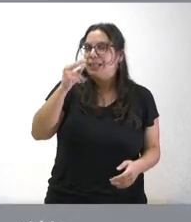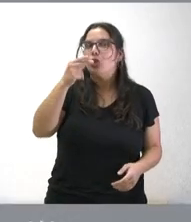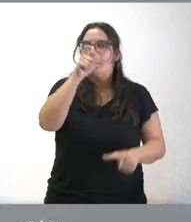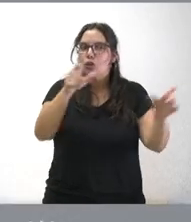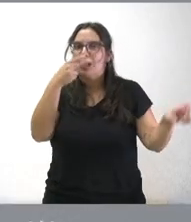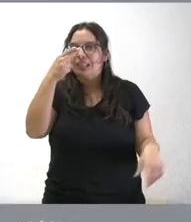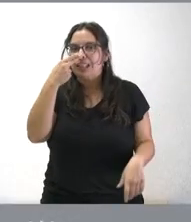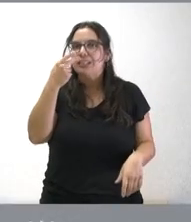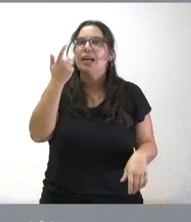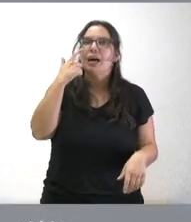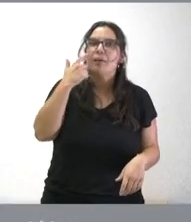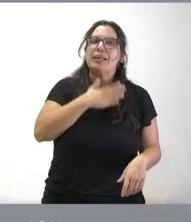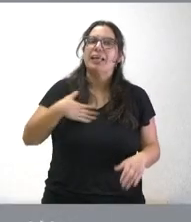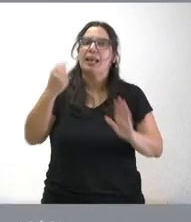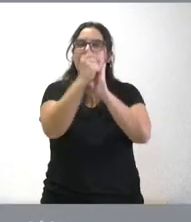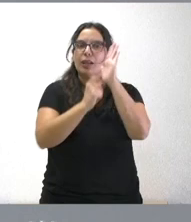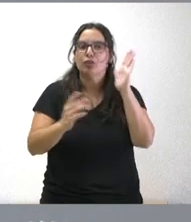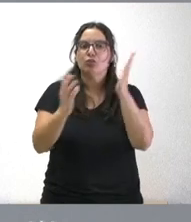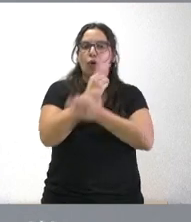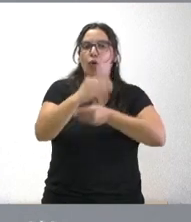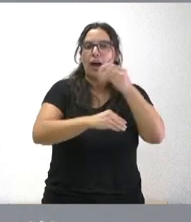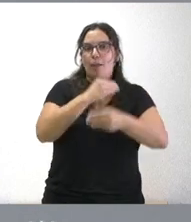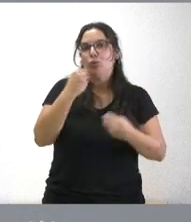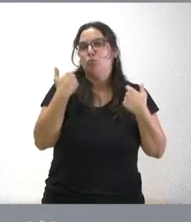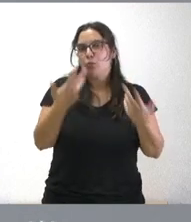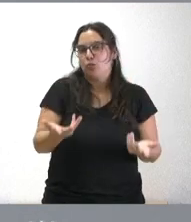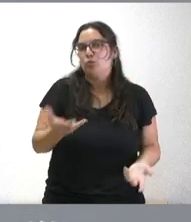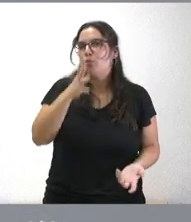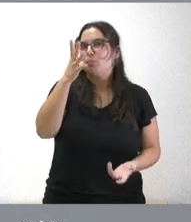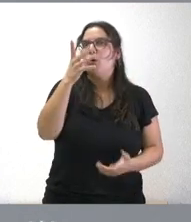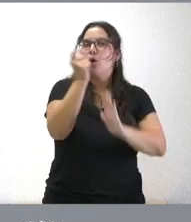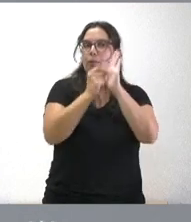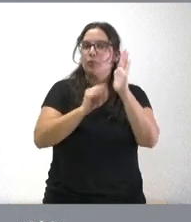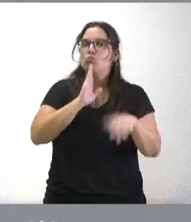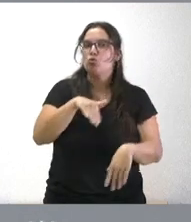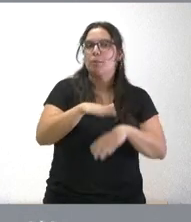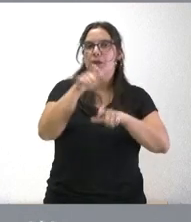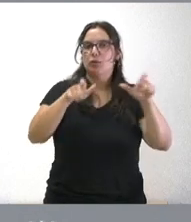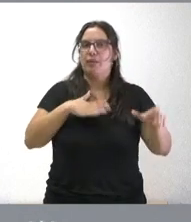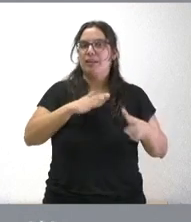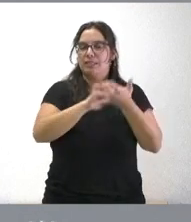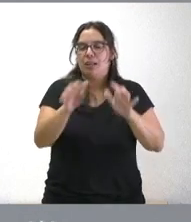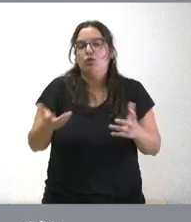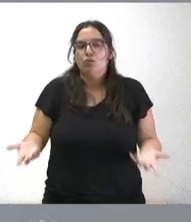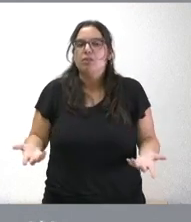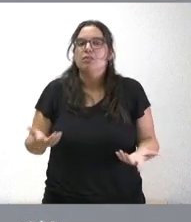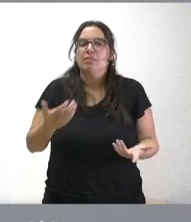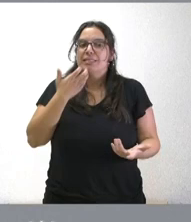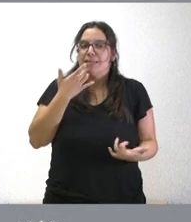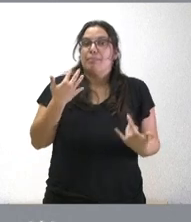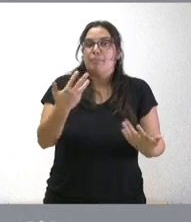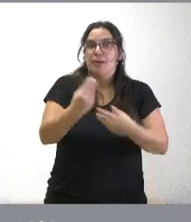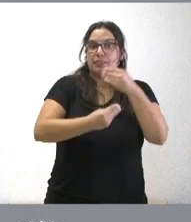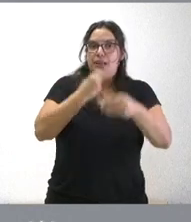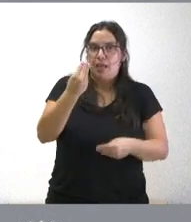desarrollemos todos los puntos del pacto pronto sobre todo porque son puntos buenos para la gente de Castilla y León y por tanto cuanto antes lo